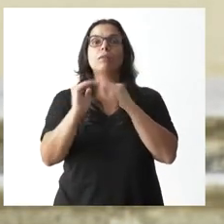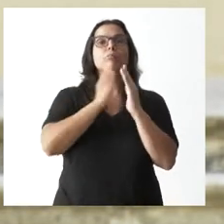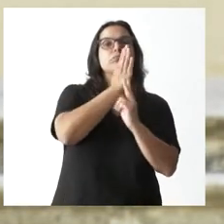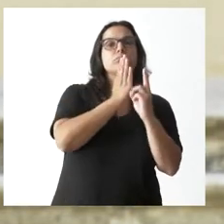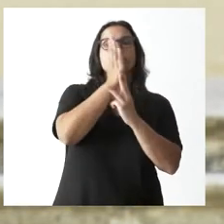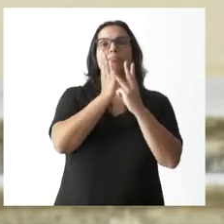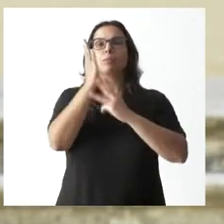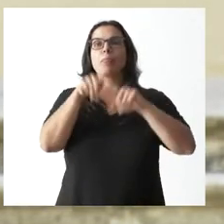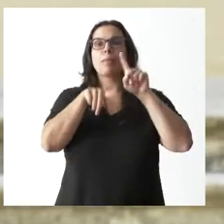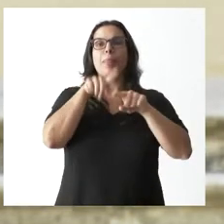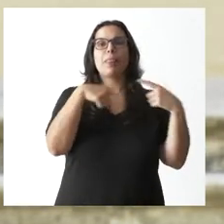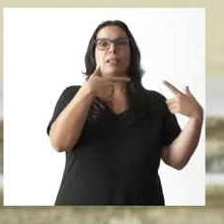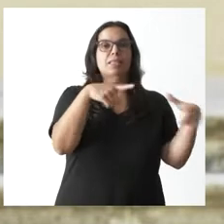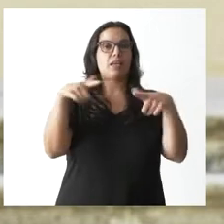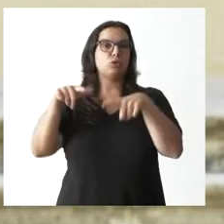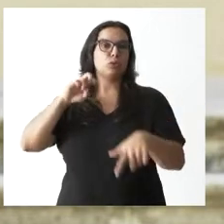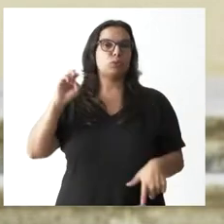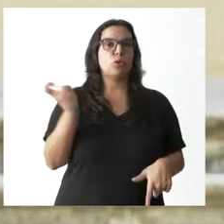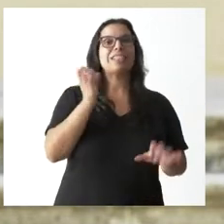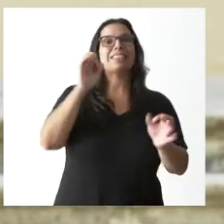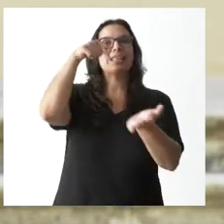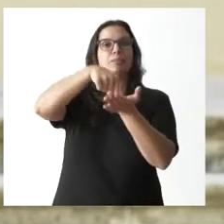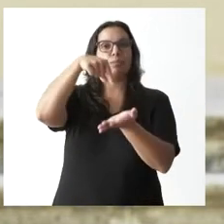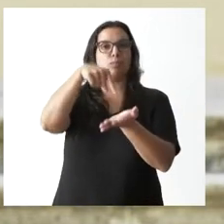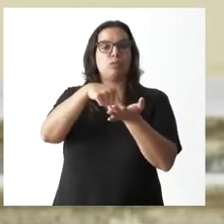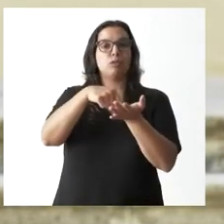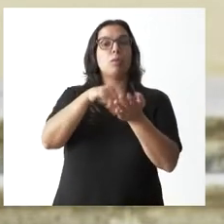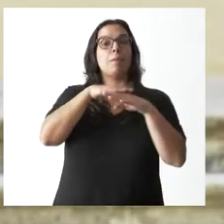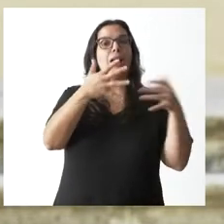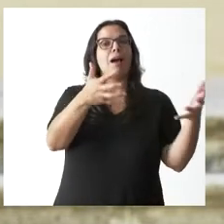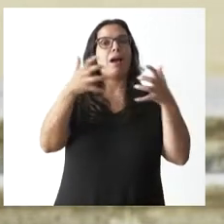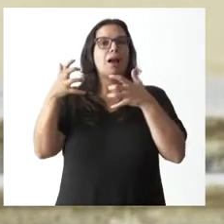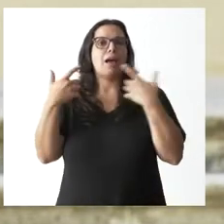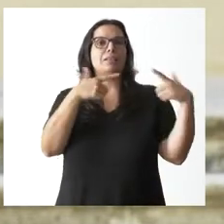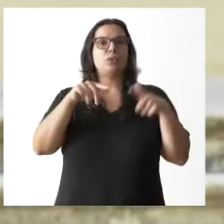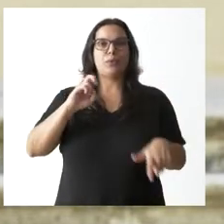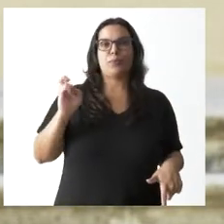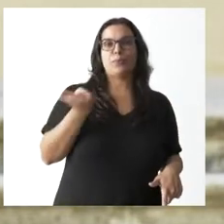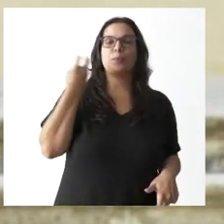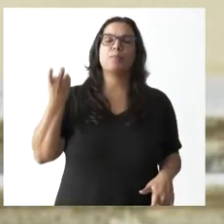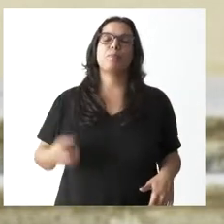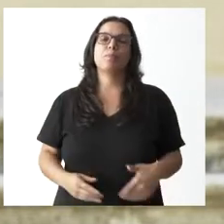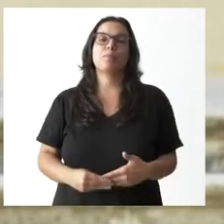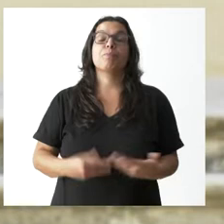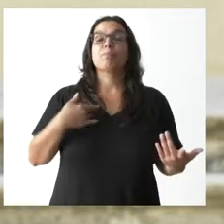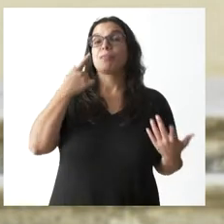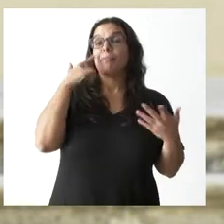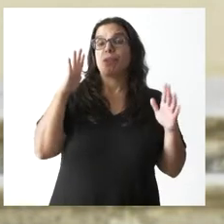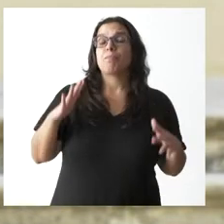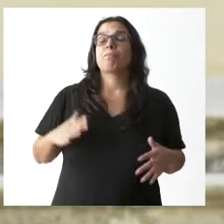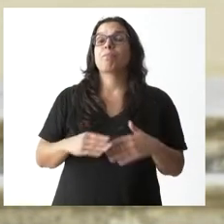sectores que va a beneficiar a distintos sectores de la comunidad autónoma. Fíjese ustedes,